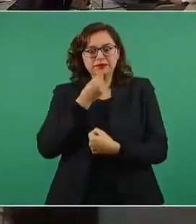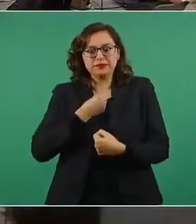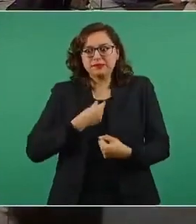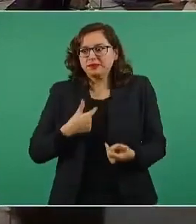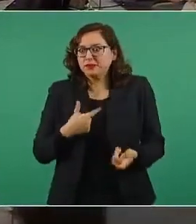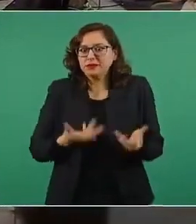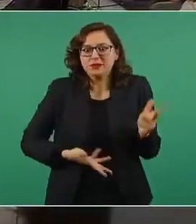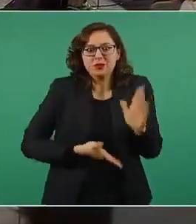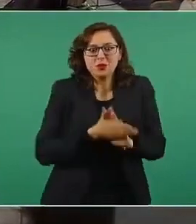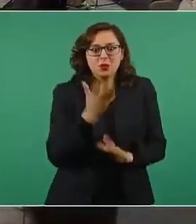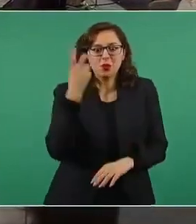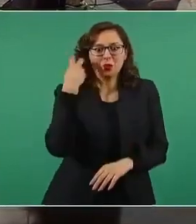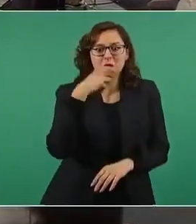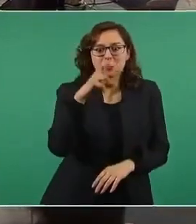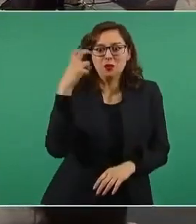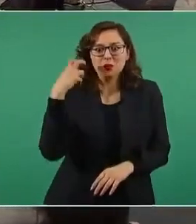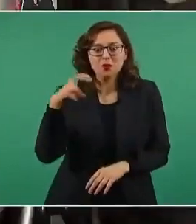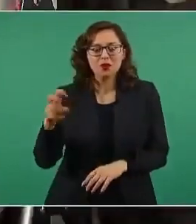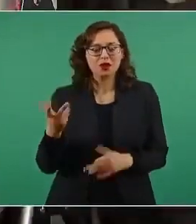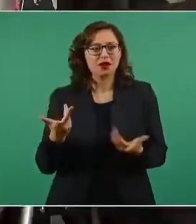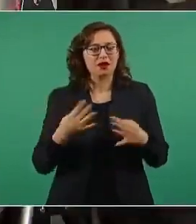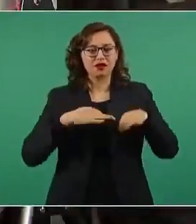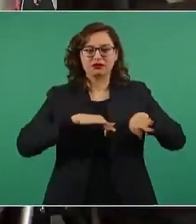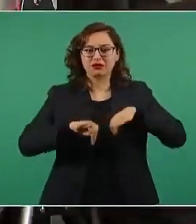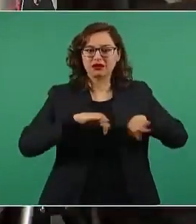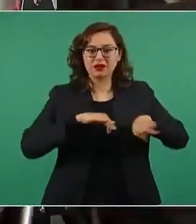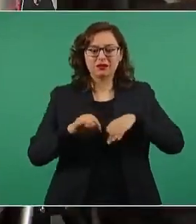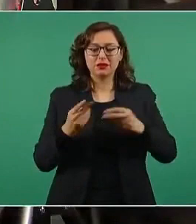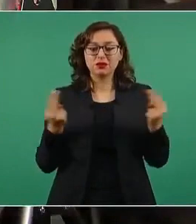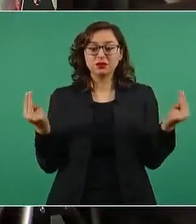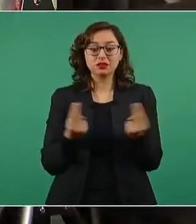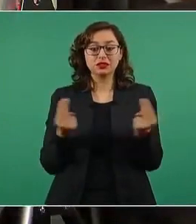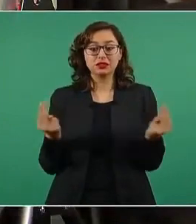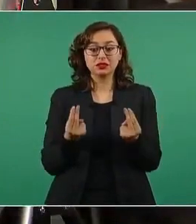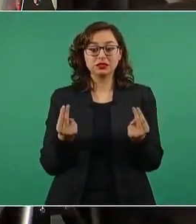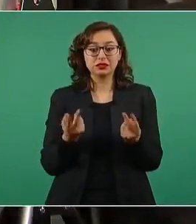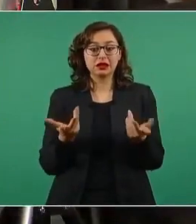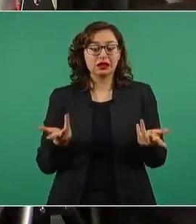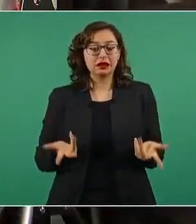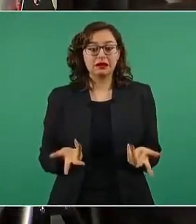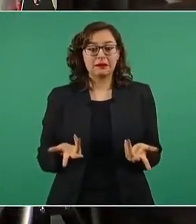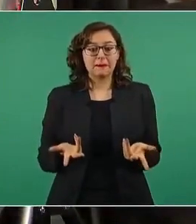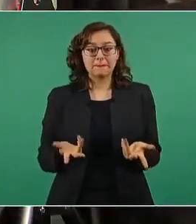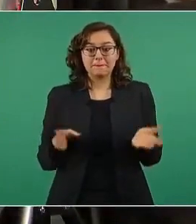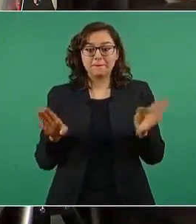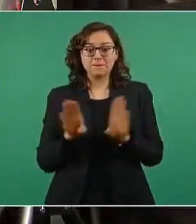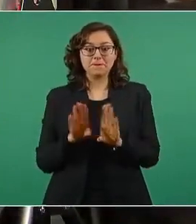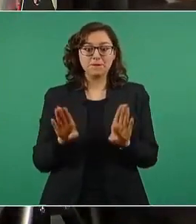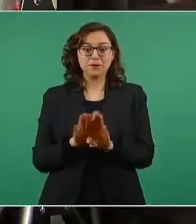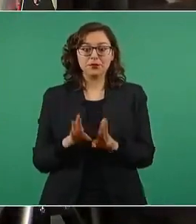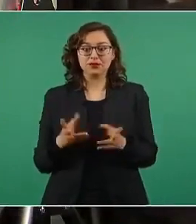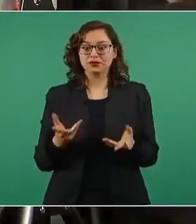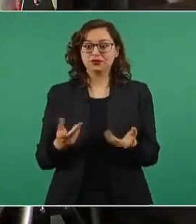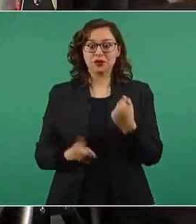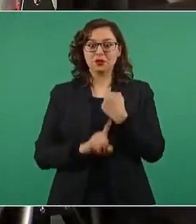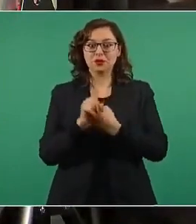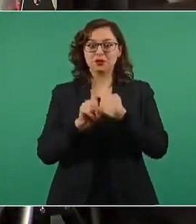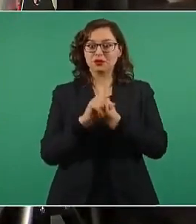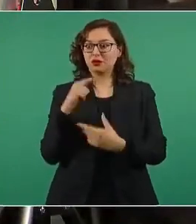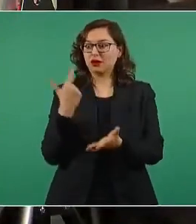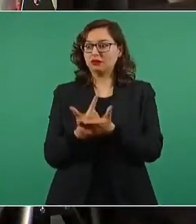estas regiones por la situación laboral y pareciera que esto los pone en el ojo del huracán y pudieran